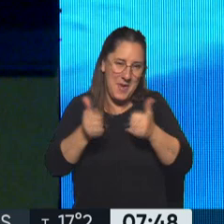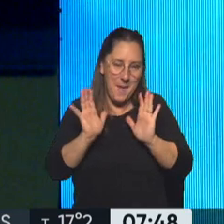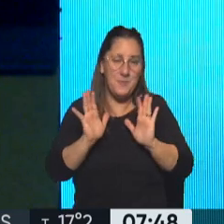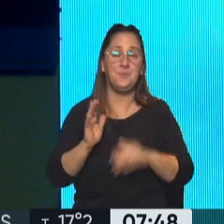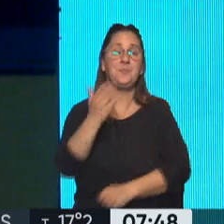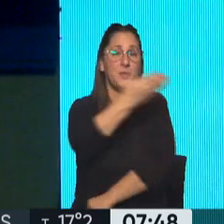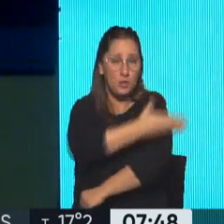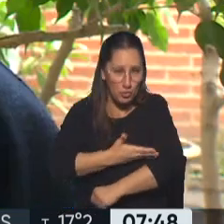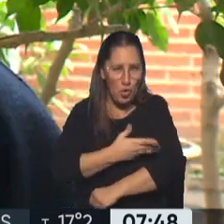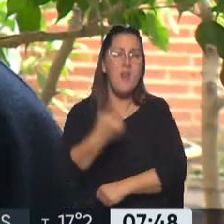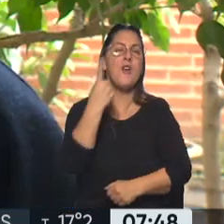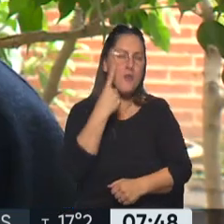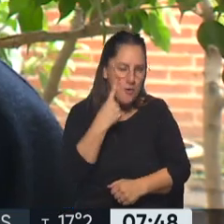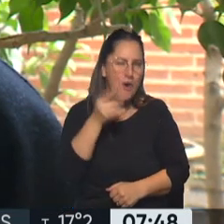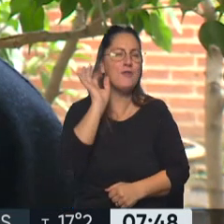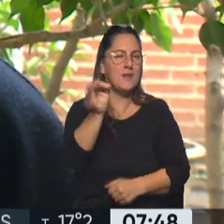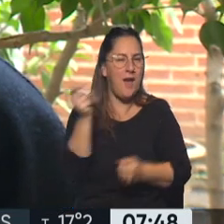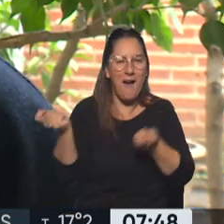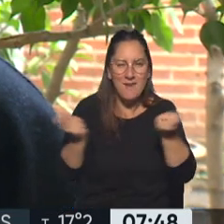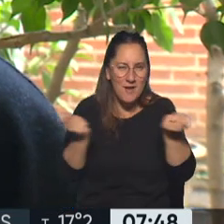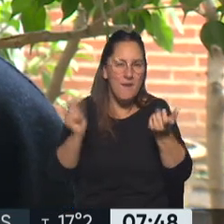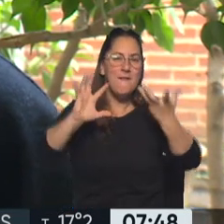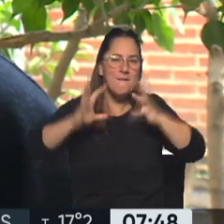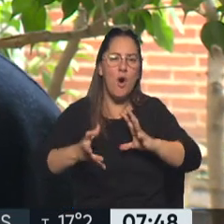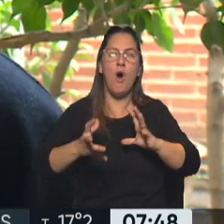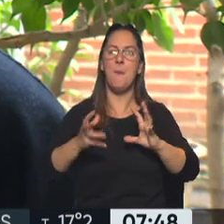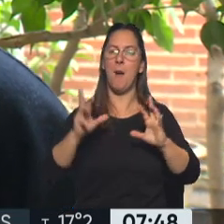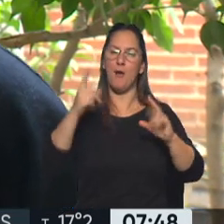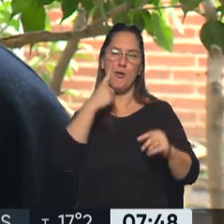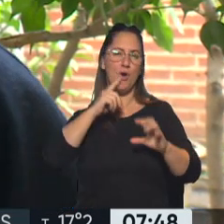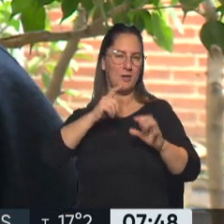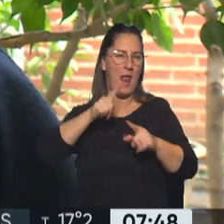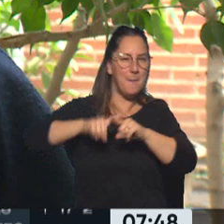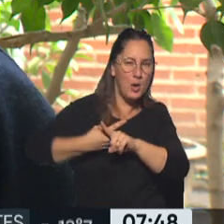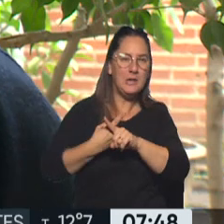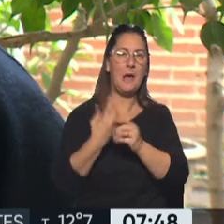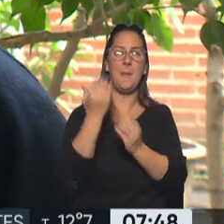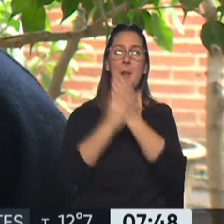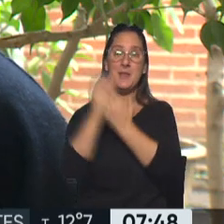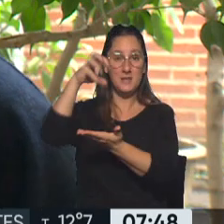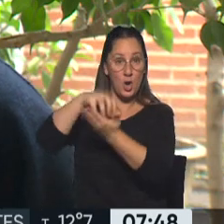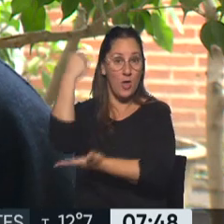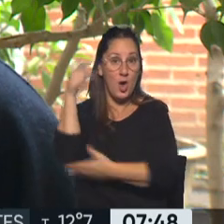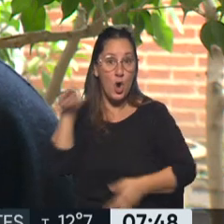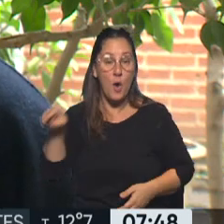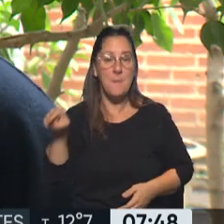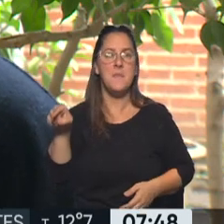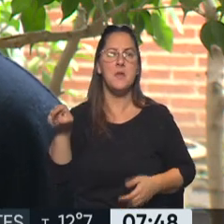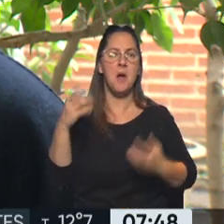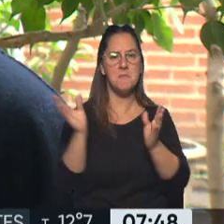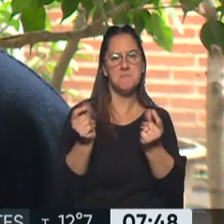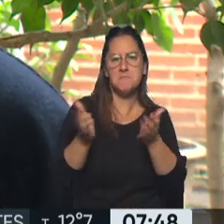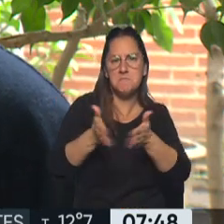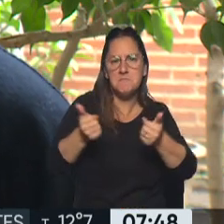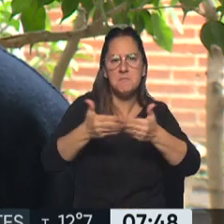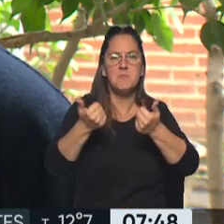Si Oli conoce y maneja bien, tiene cintura política como para que en los Ministerios de Economía actúe